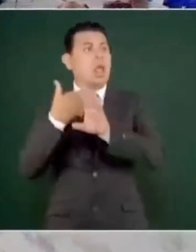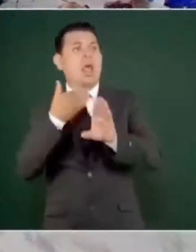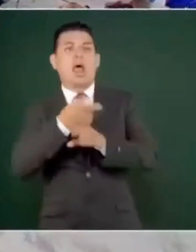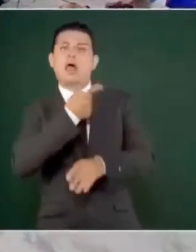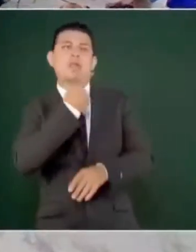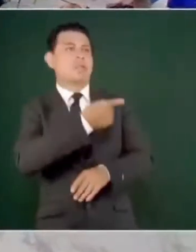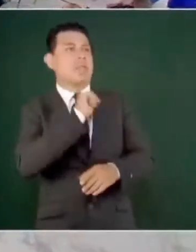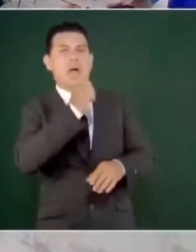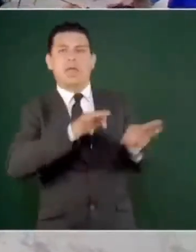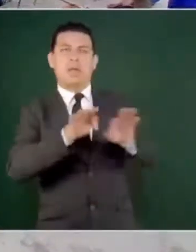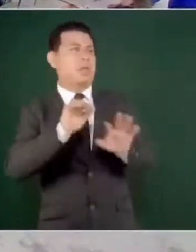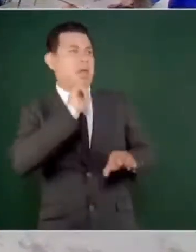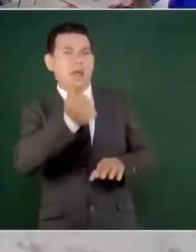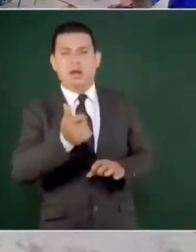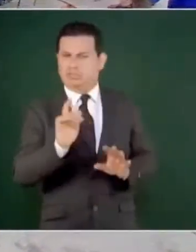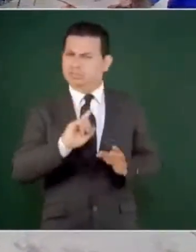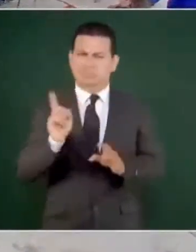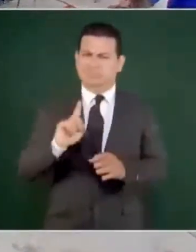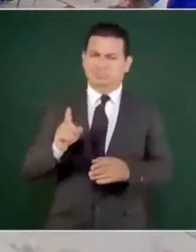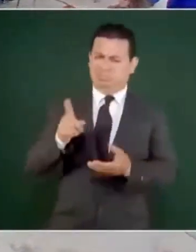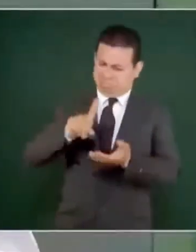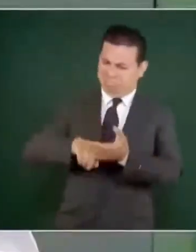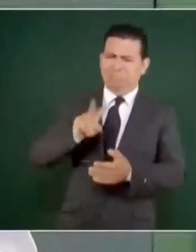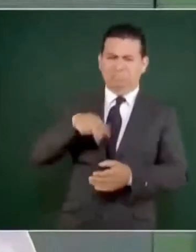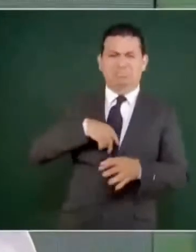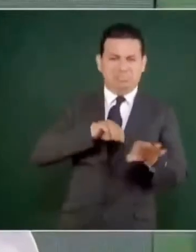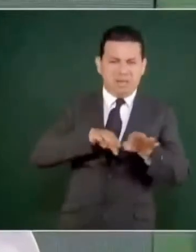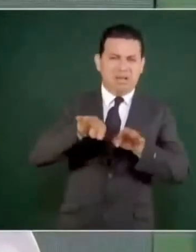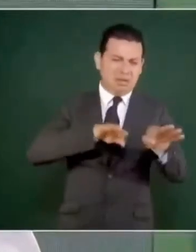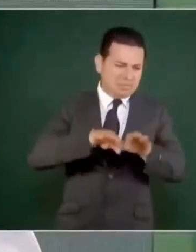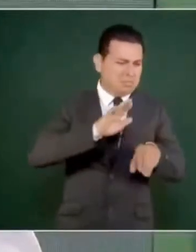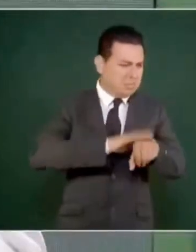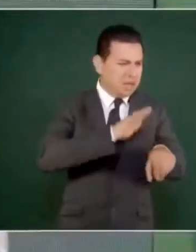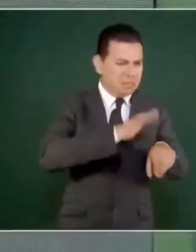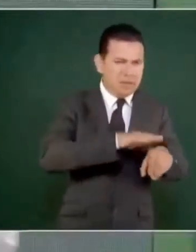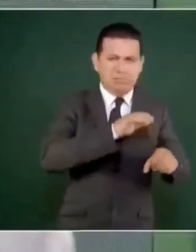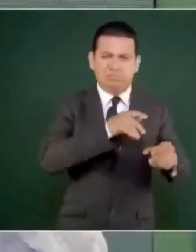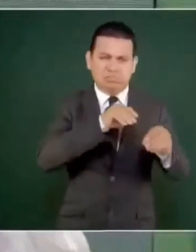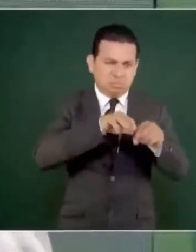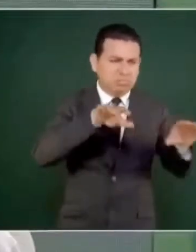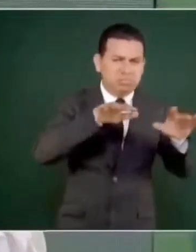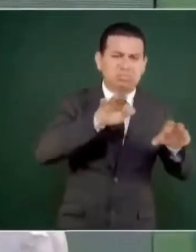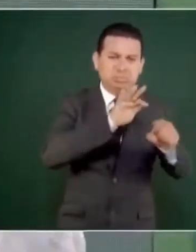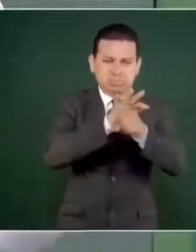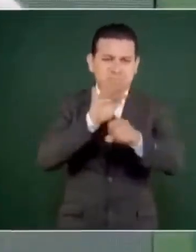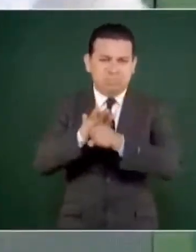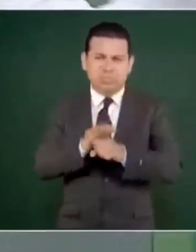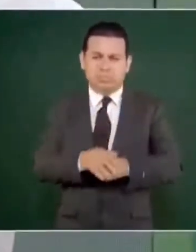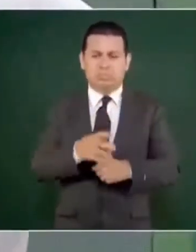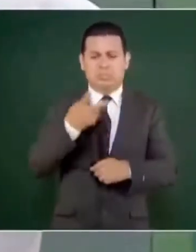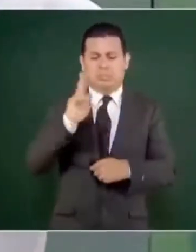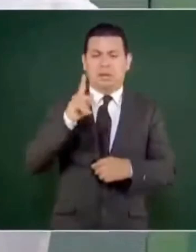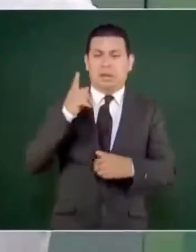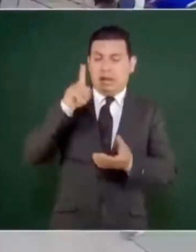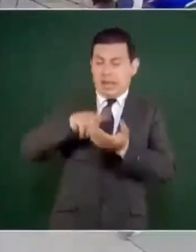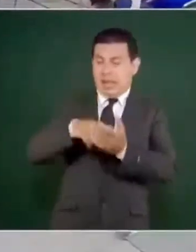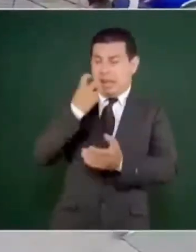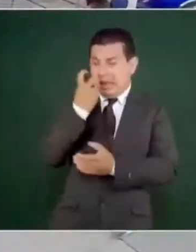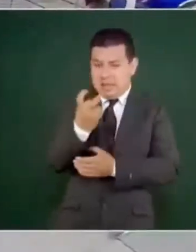pero imagínense, en